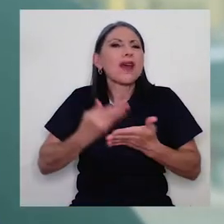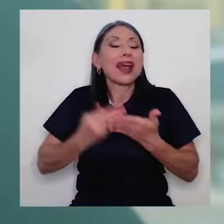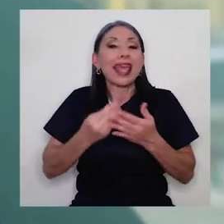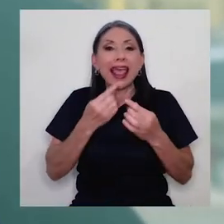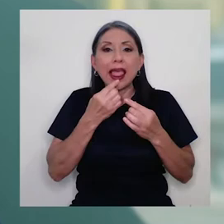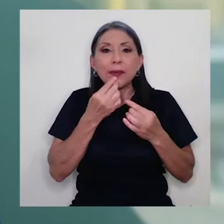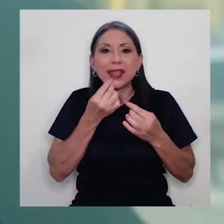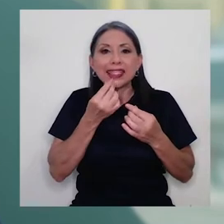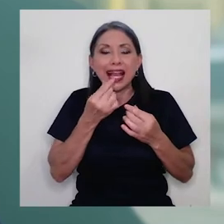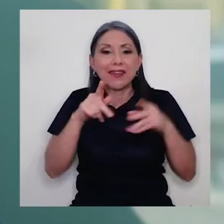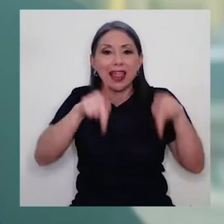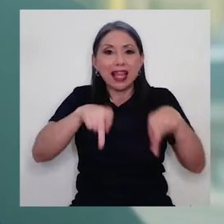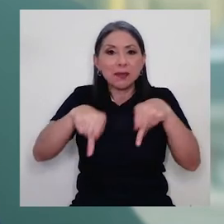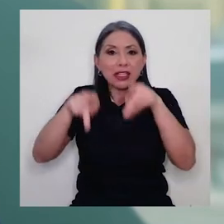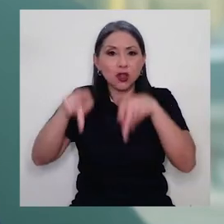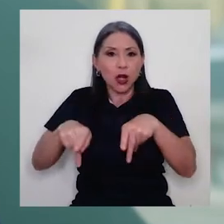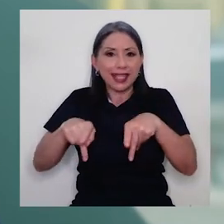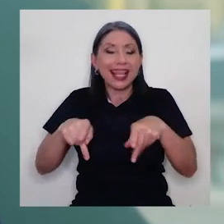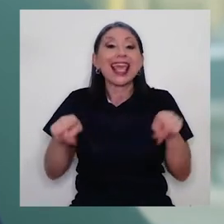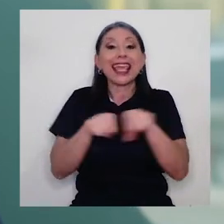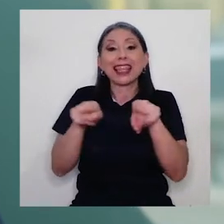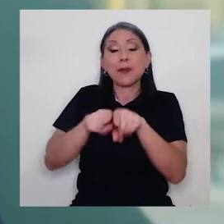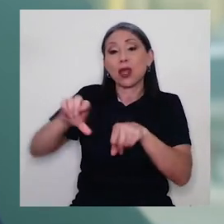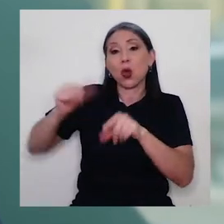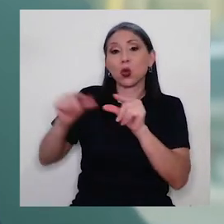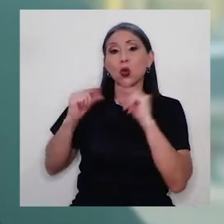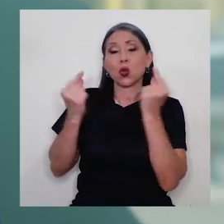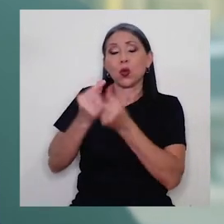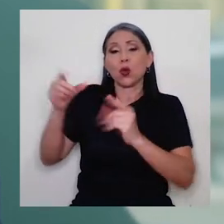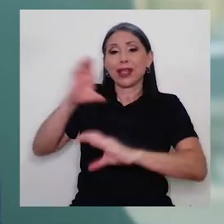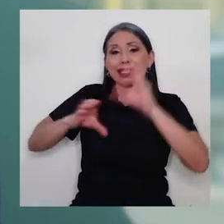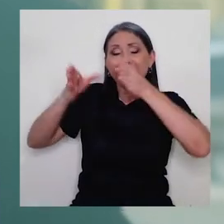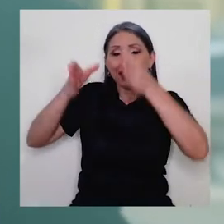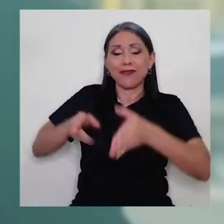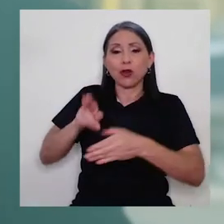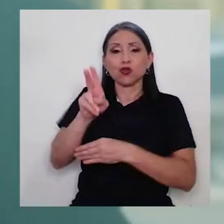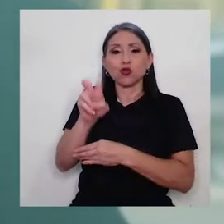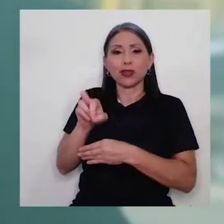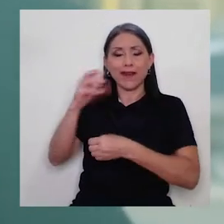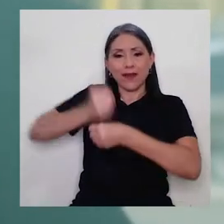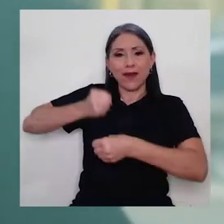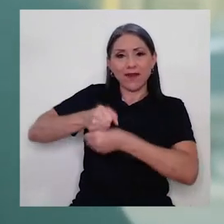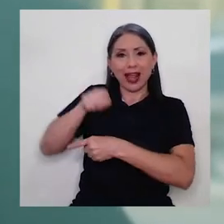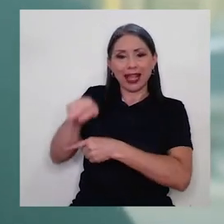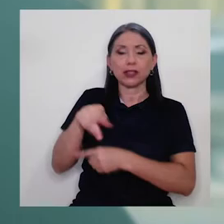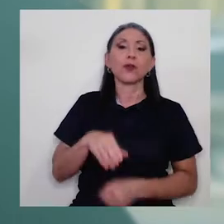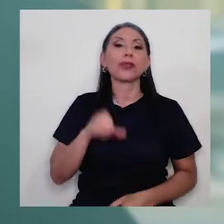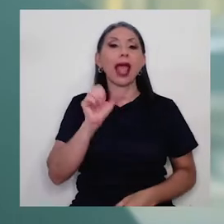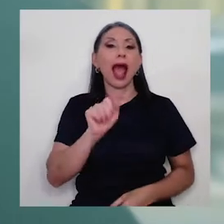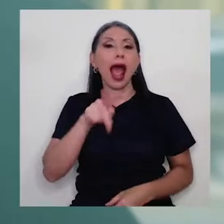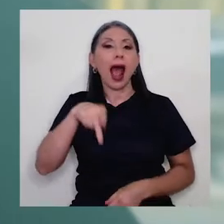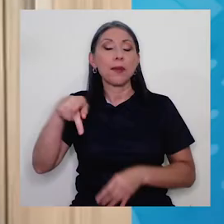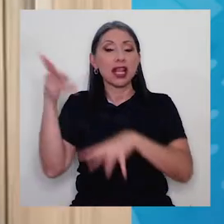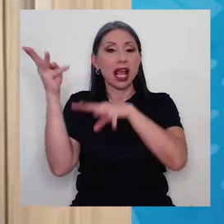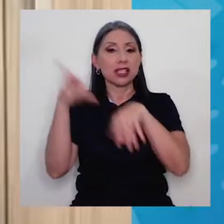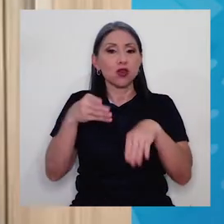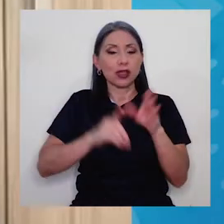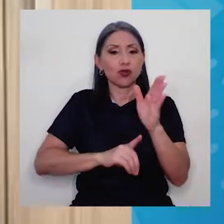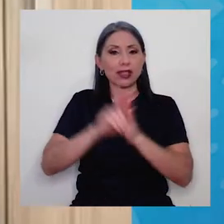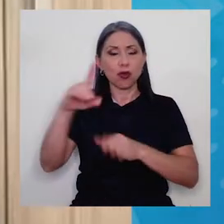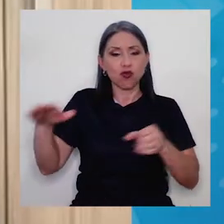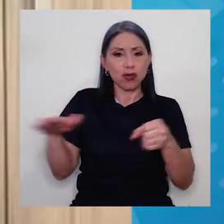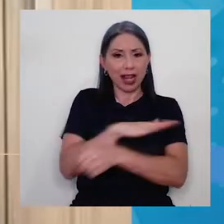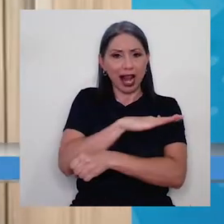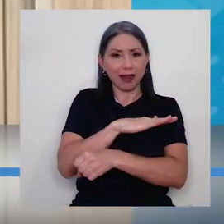y en la que trabaja otro grupo de científicos de la UCR. Esta aplicación es un desarrollo integral que